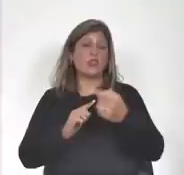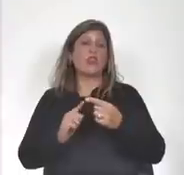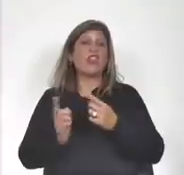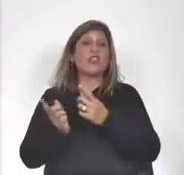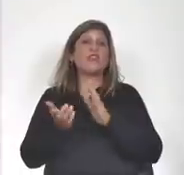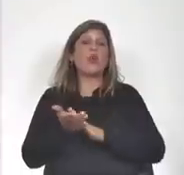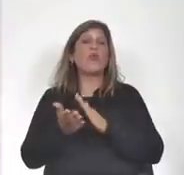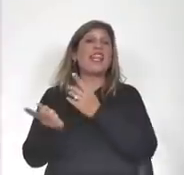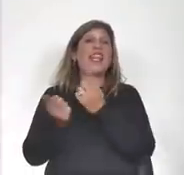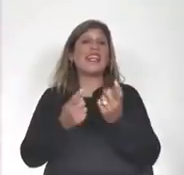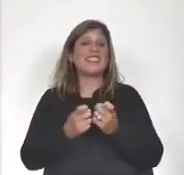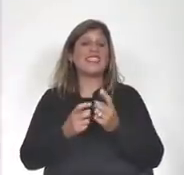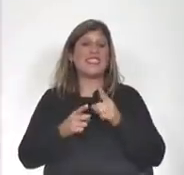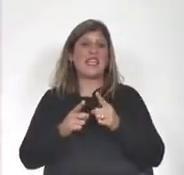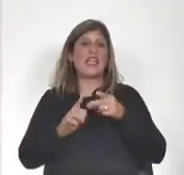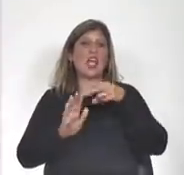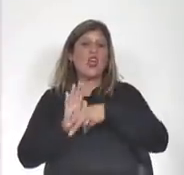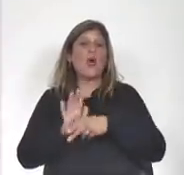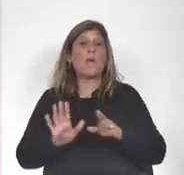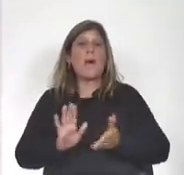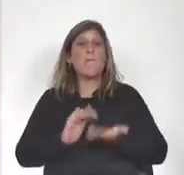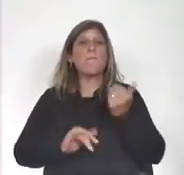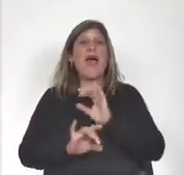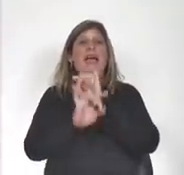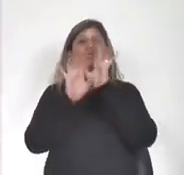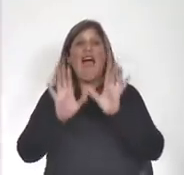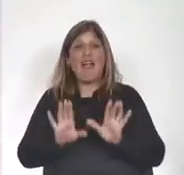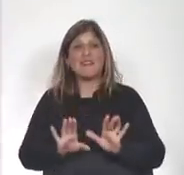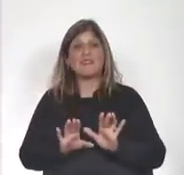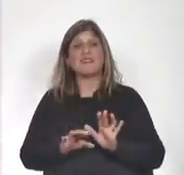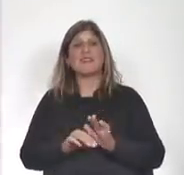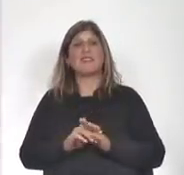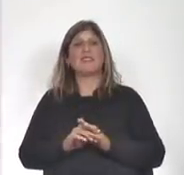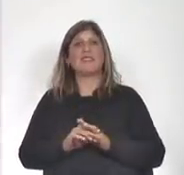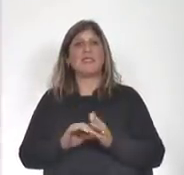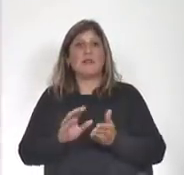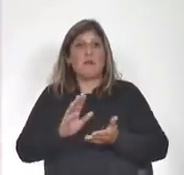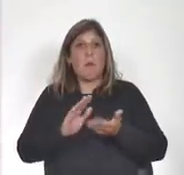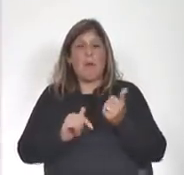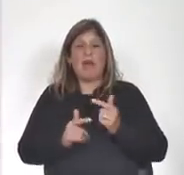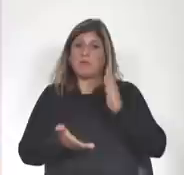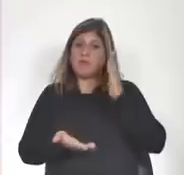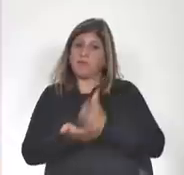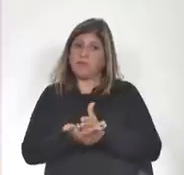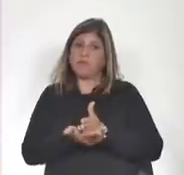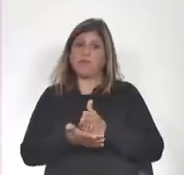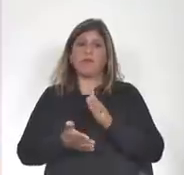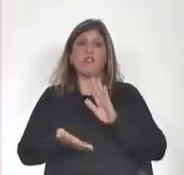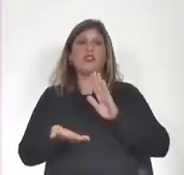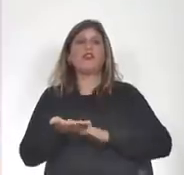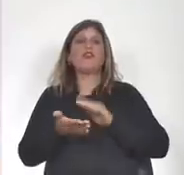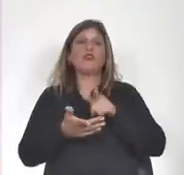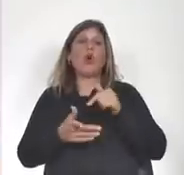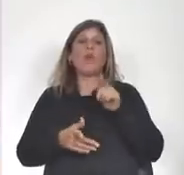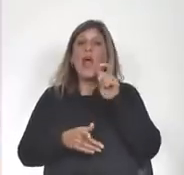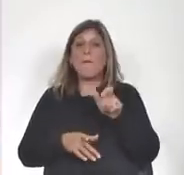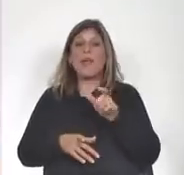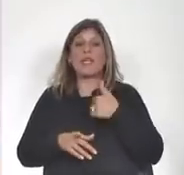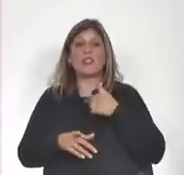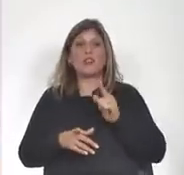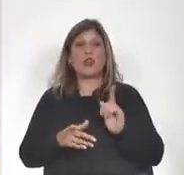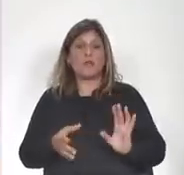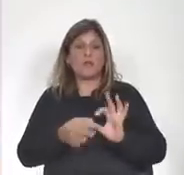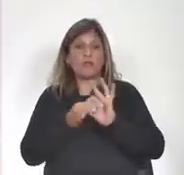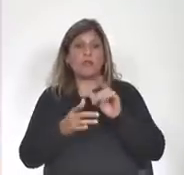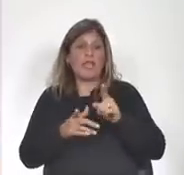de que hubiera normas más explícitas más claras más terminantes en relación aspectos que sobre todo regulan